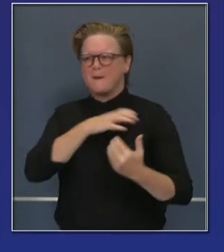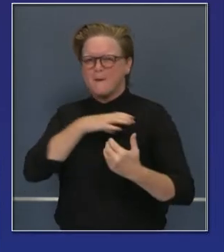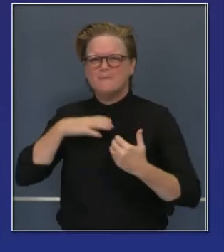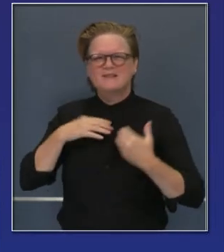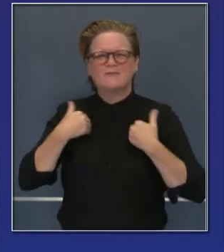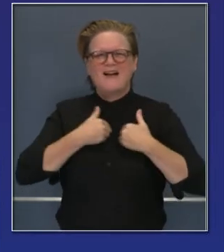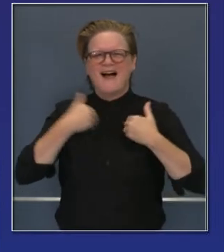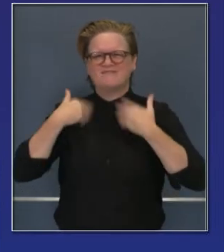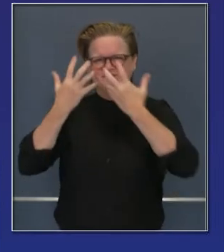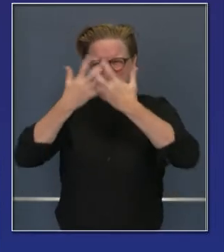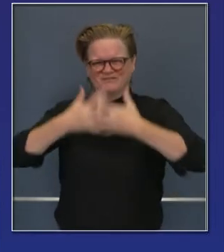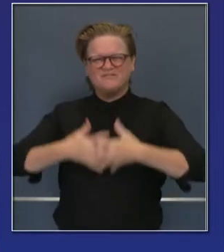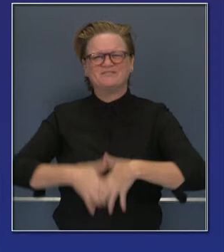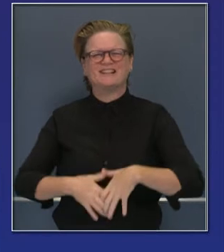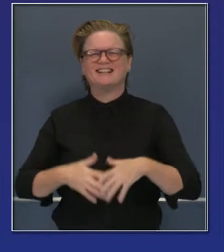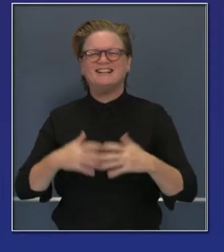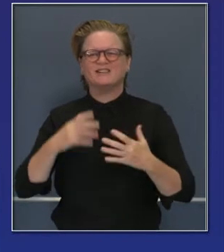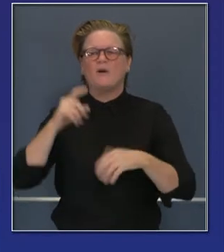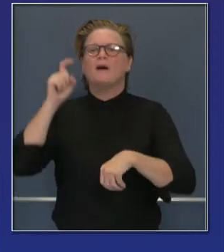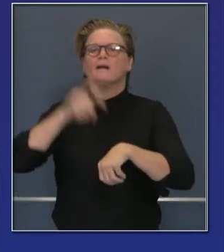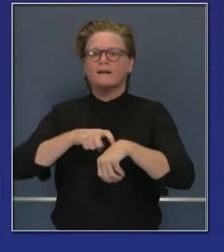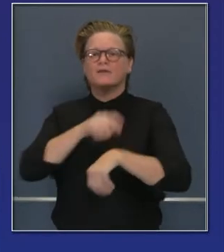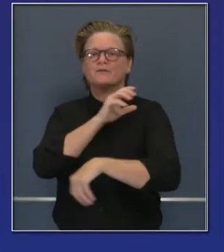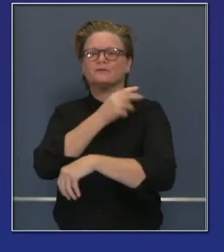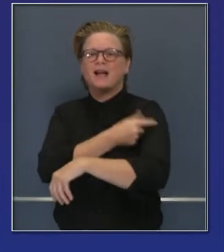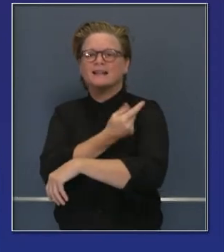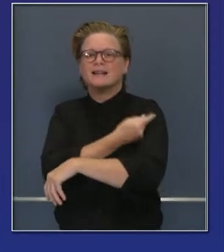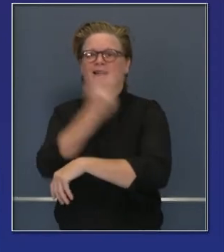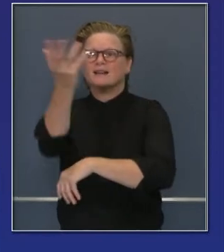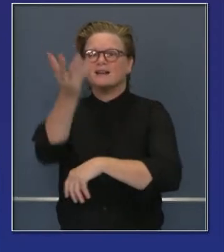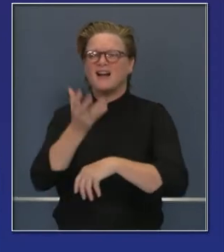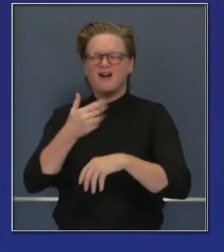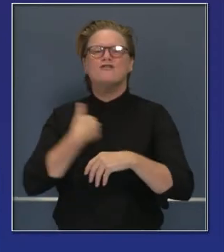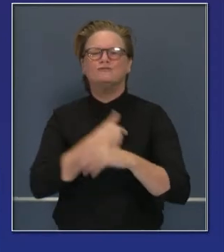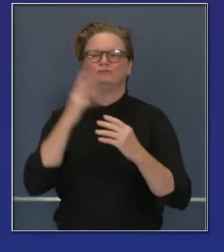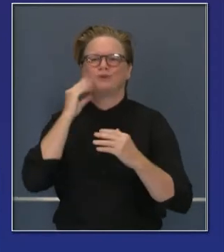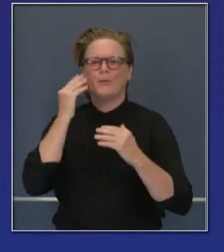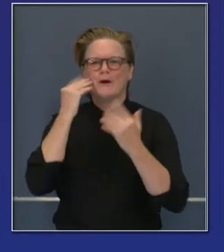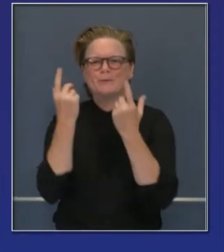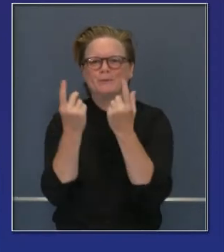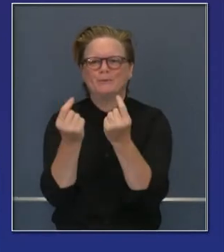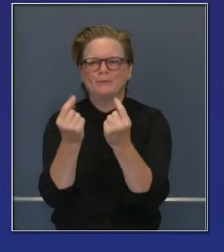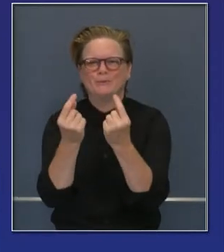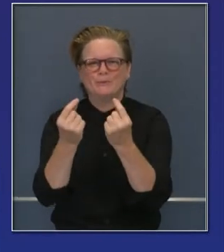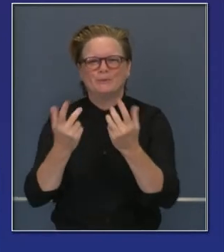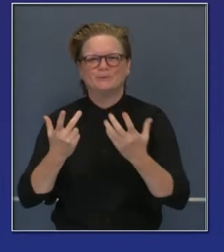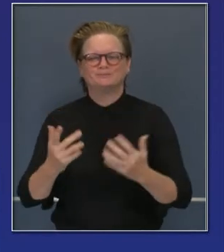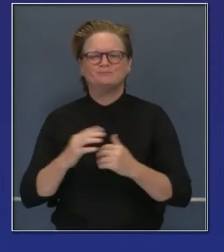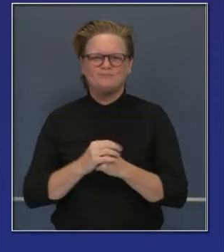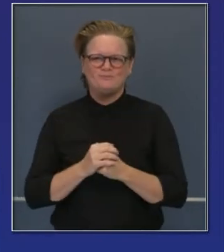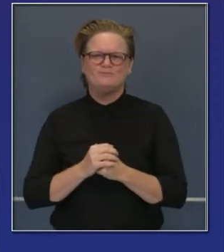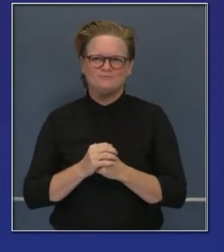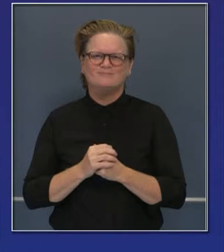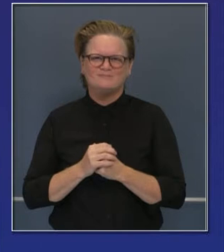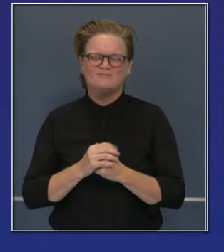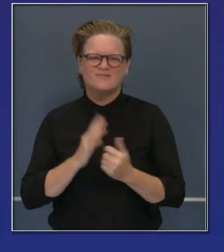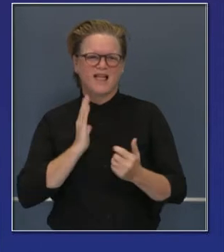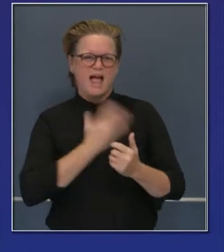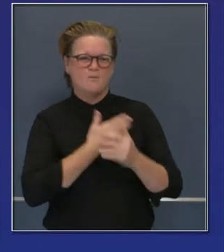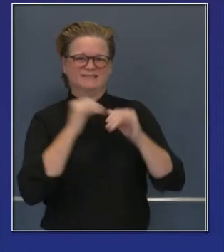cuando estamos comenzando a comprender lo que será necesario para la distribución de la vacuna. Estamos realmente construyendo